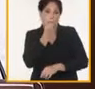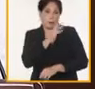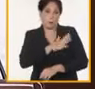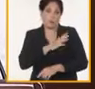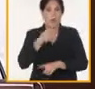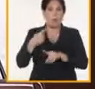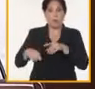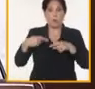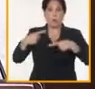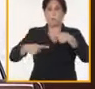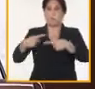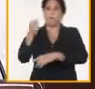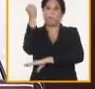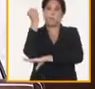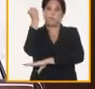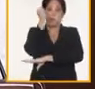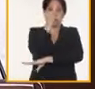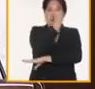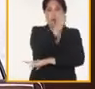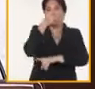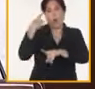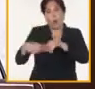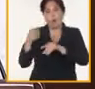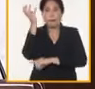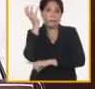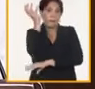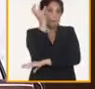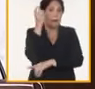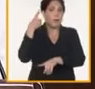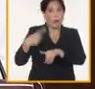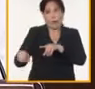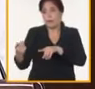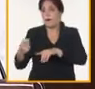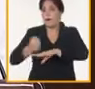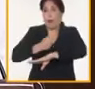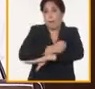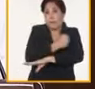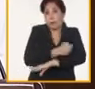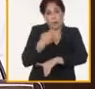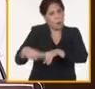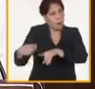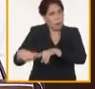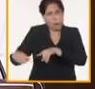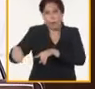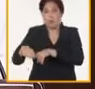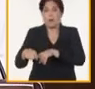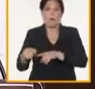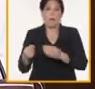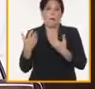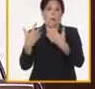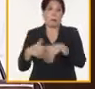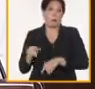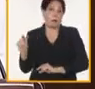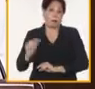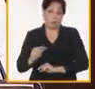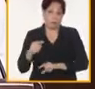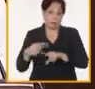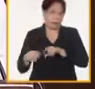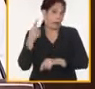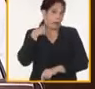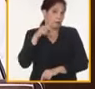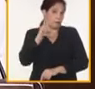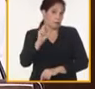maquinarias y piezas de repuestos, entre otros. Para dinamizar la producción agropecuaria, en el año